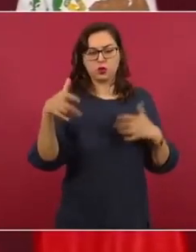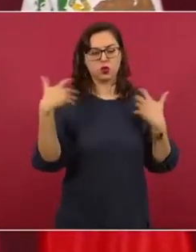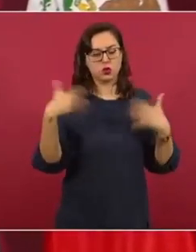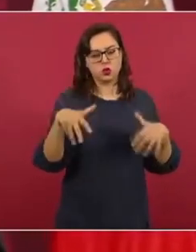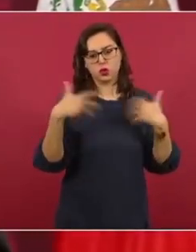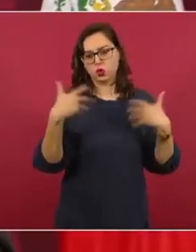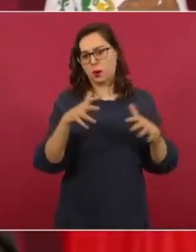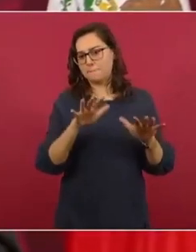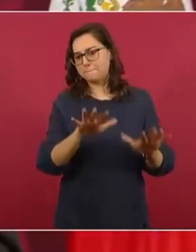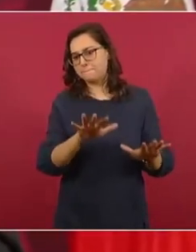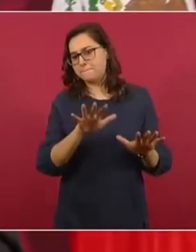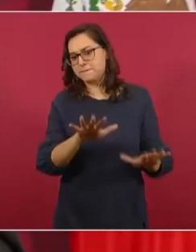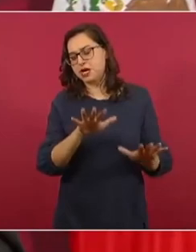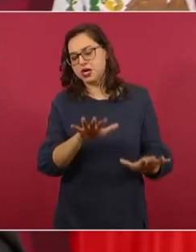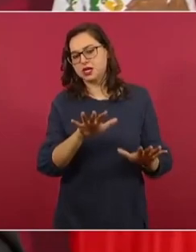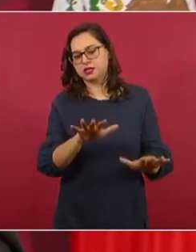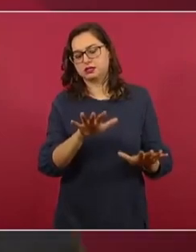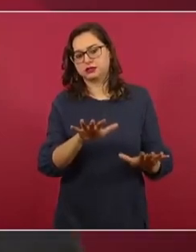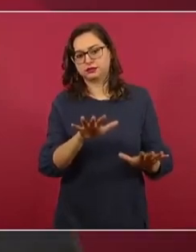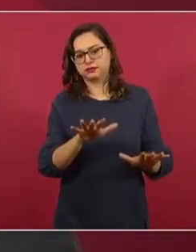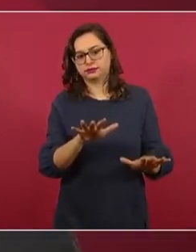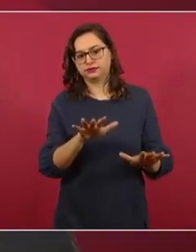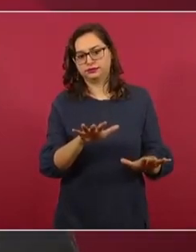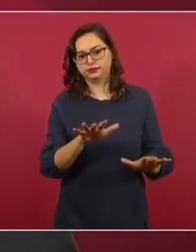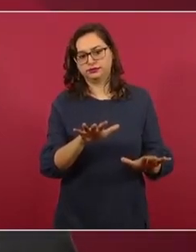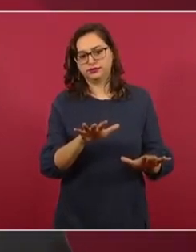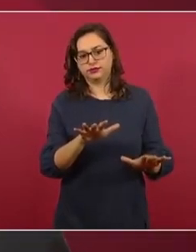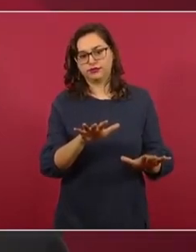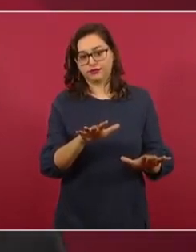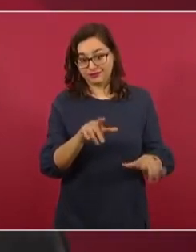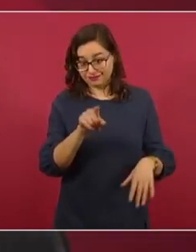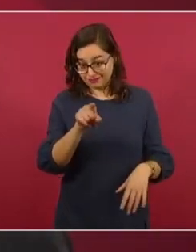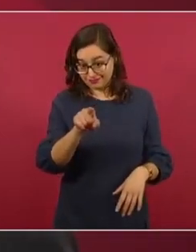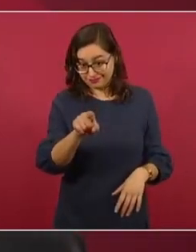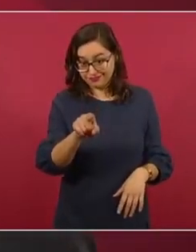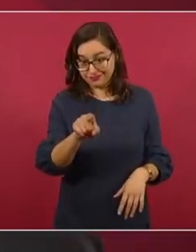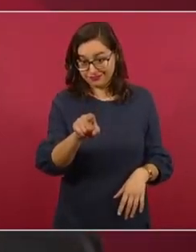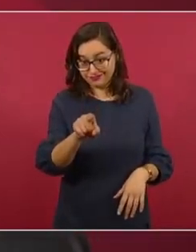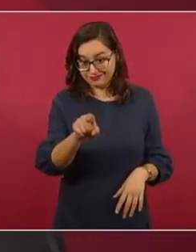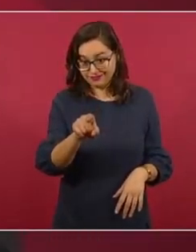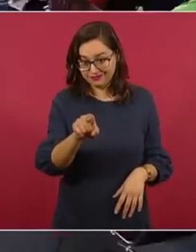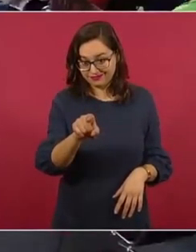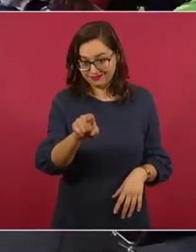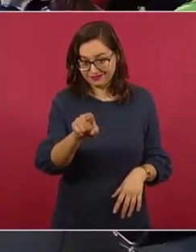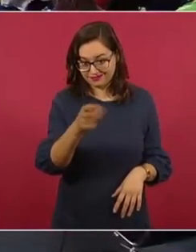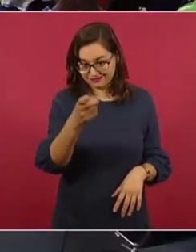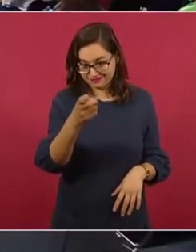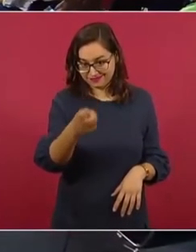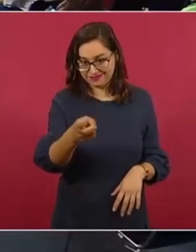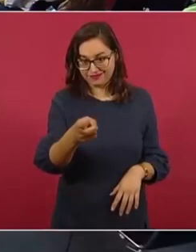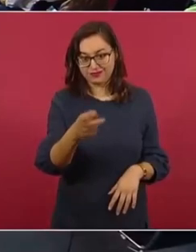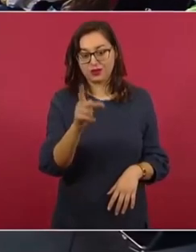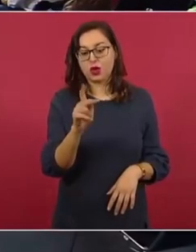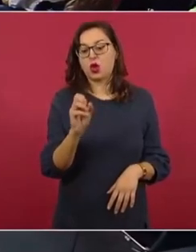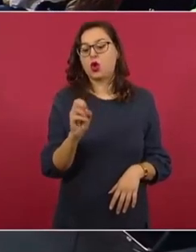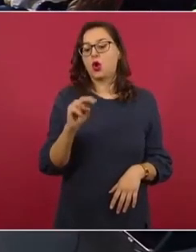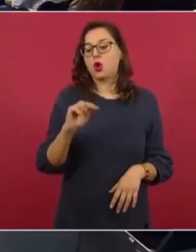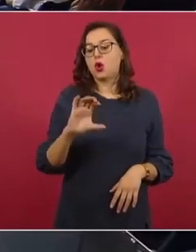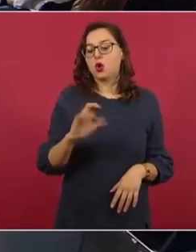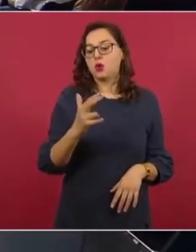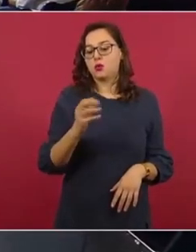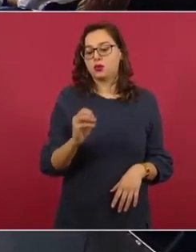ese, Poncho Gutiérrez.